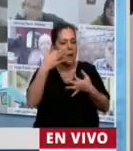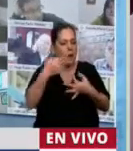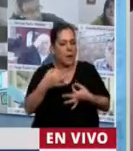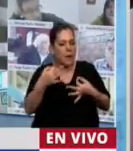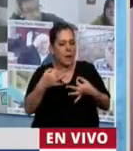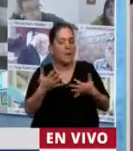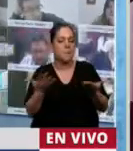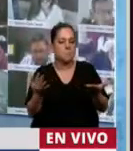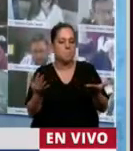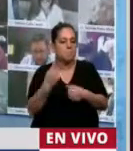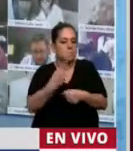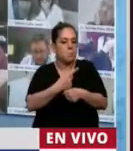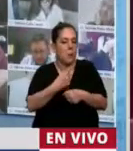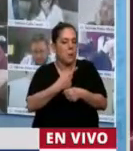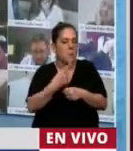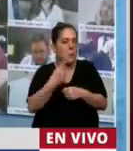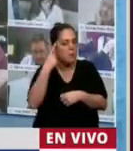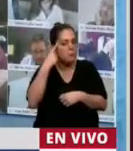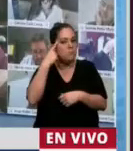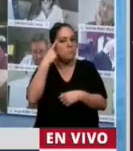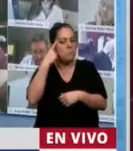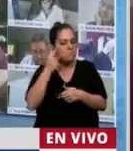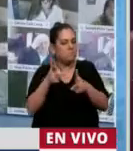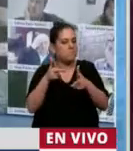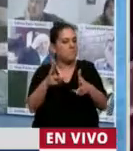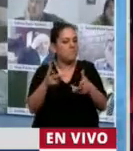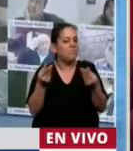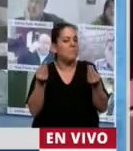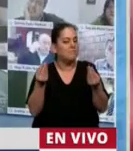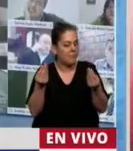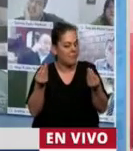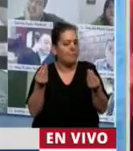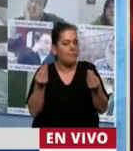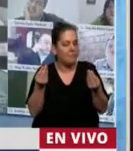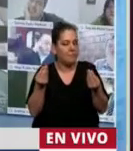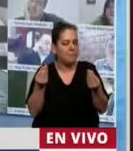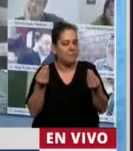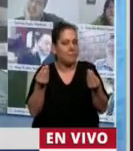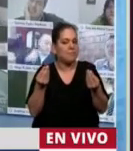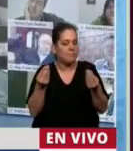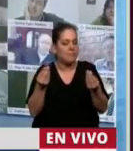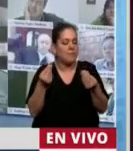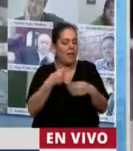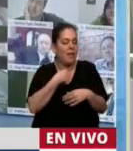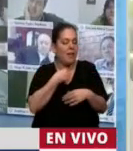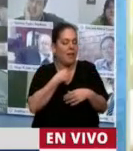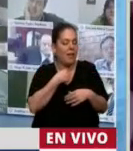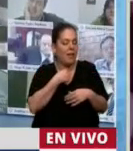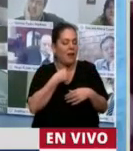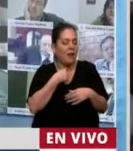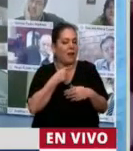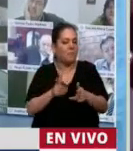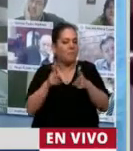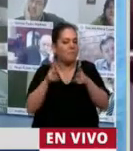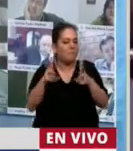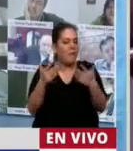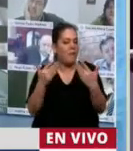Senado para que fuese ley. Y tiene que ver con extensión de los programas de